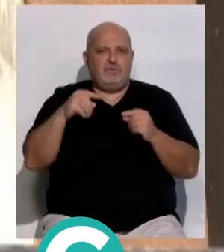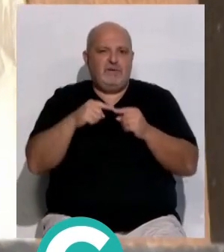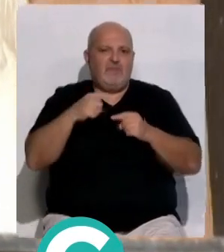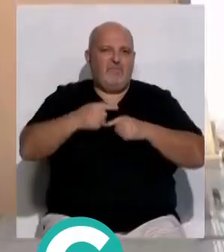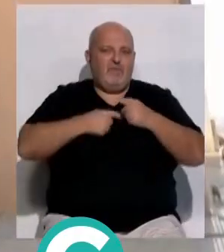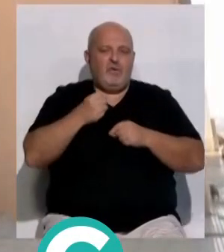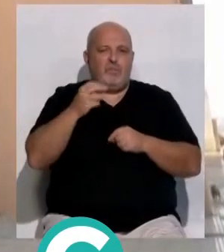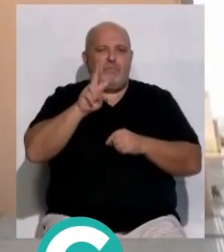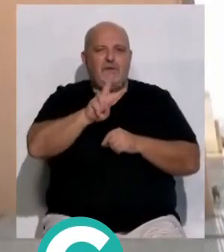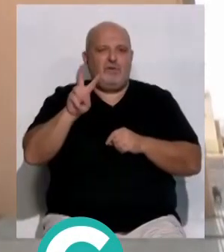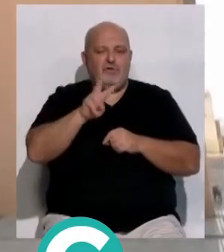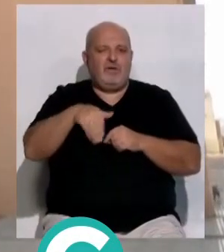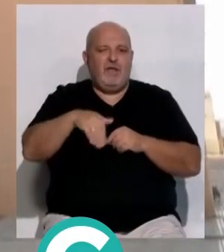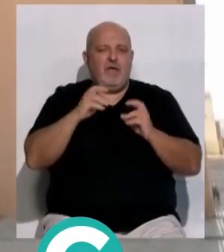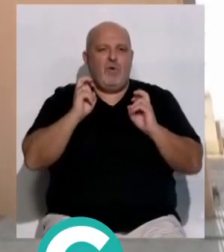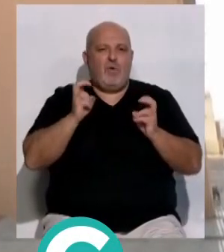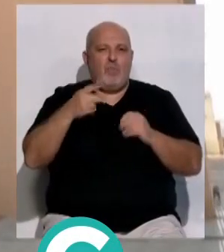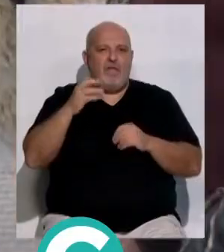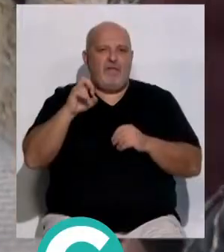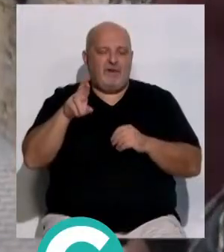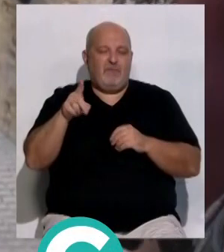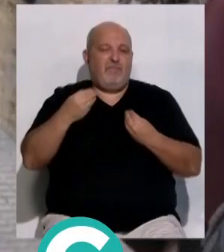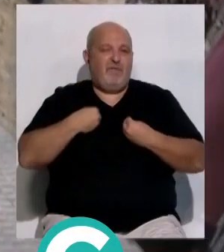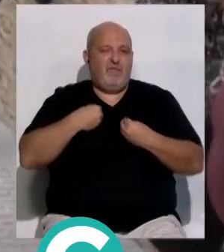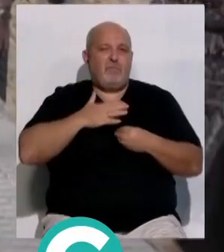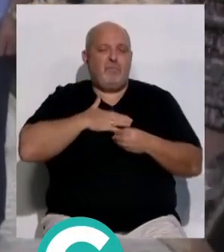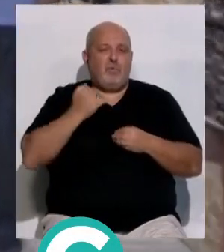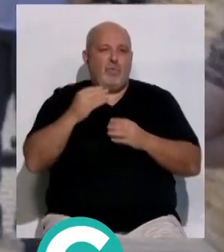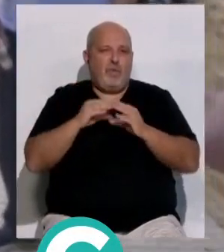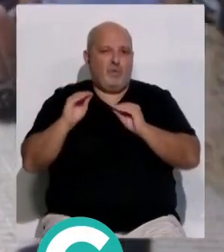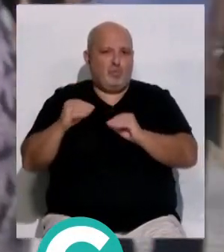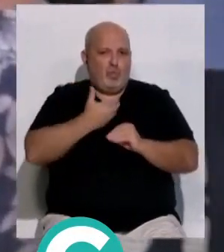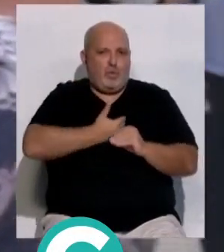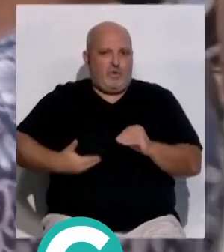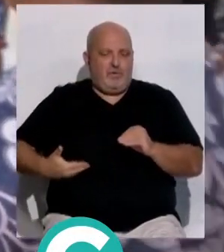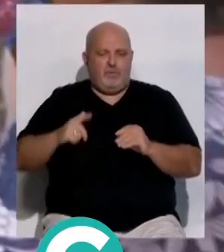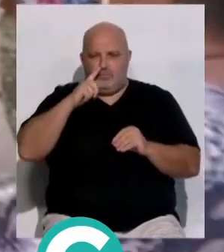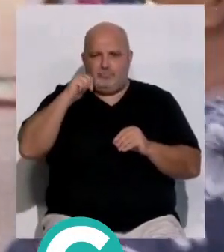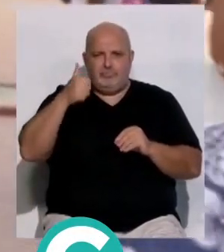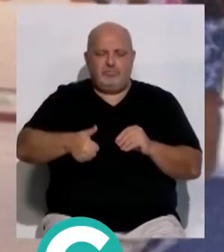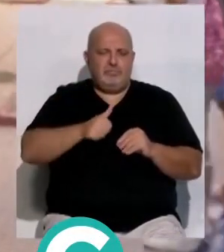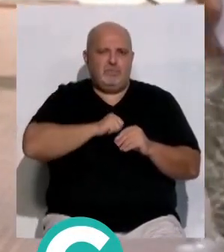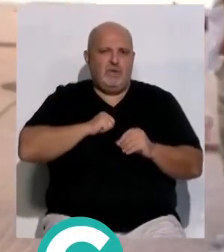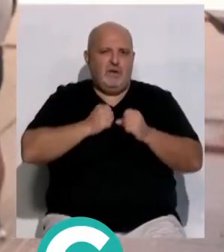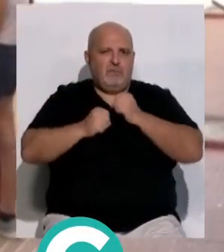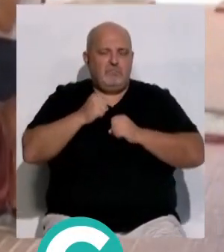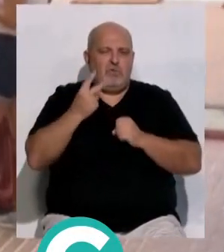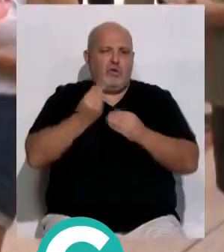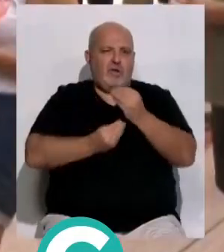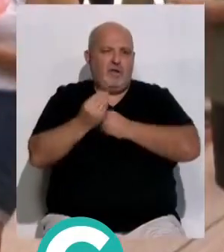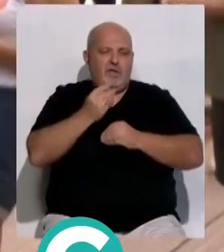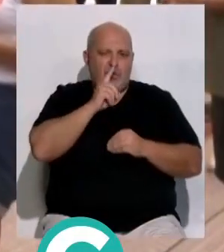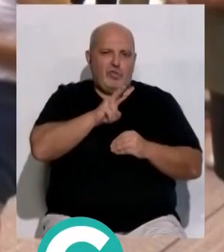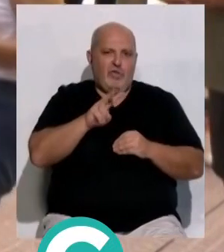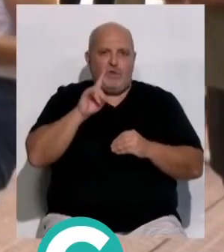Sisonilla en el número 22 de la calle Guadalquivir. Una vivienda propiedad de la Junta de Andalucía, tras años de independencia económica y con dos hijos de